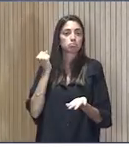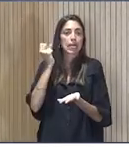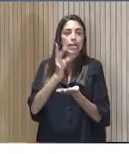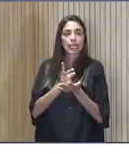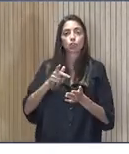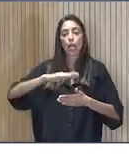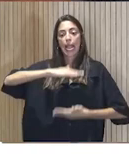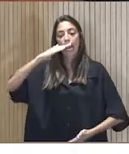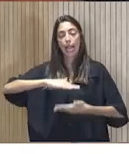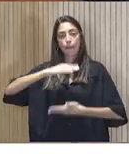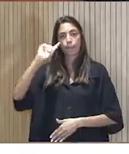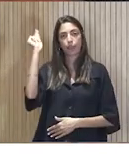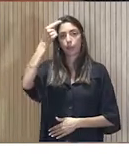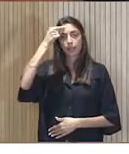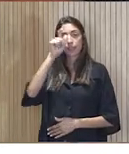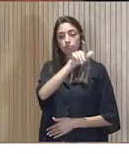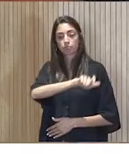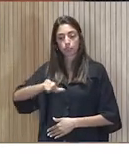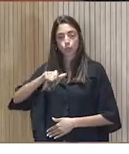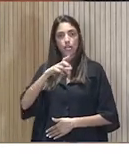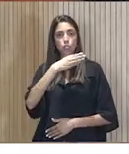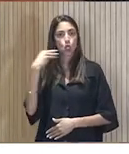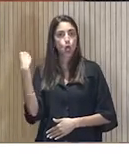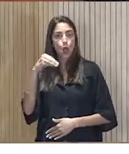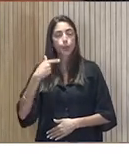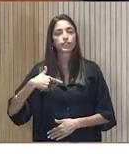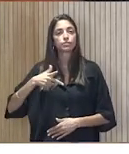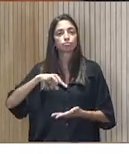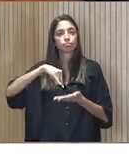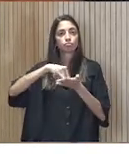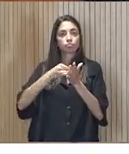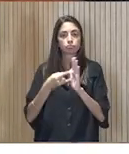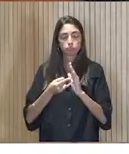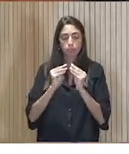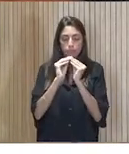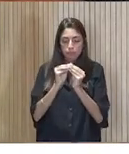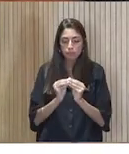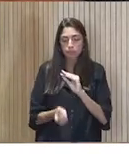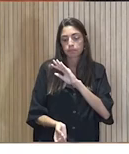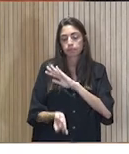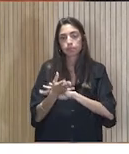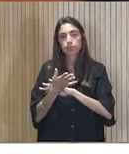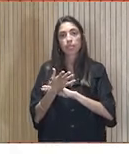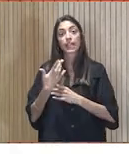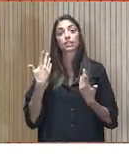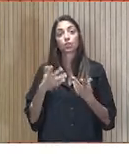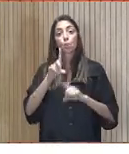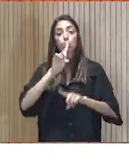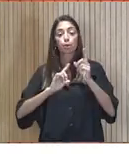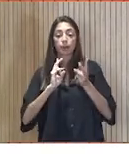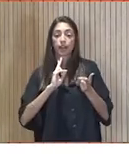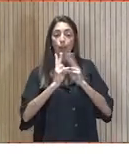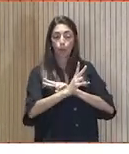Identifican un problema y tras una formación crean un prototipo que da respuesta al problema usando